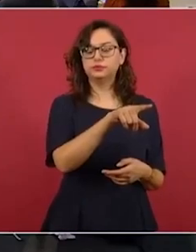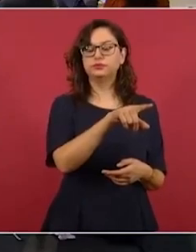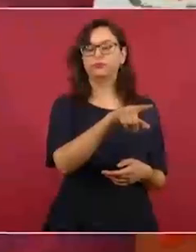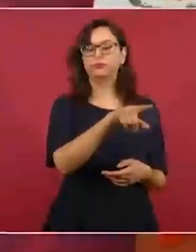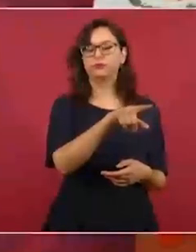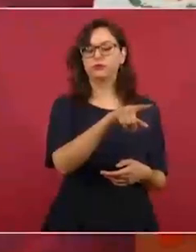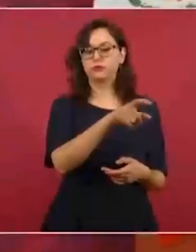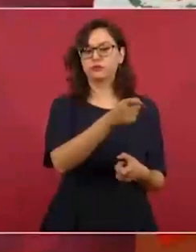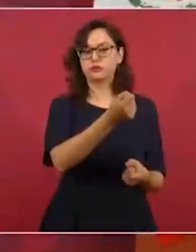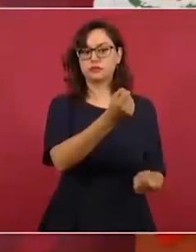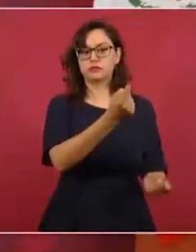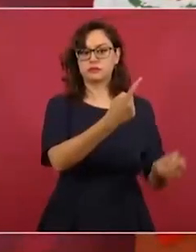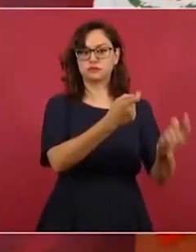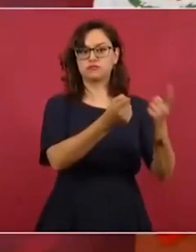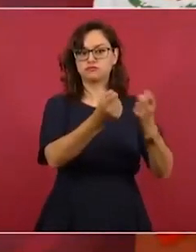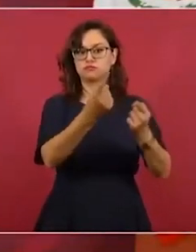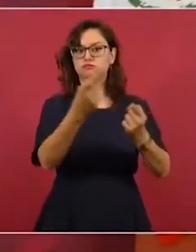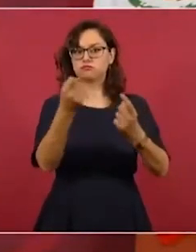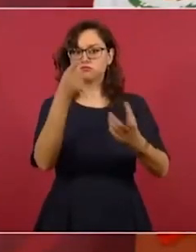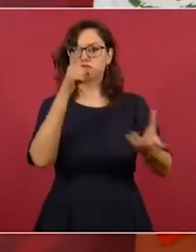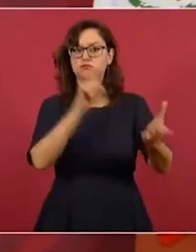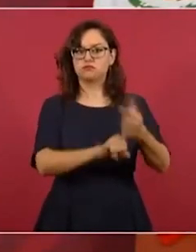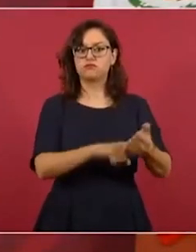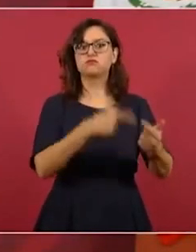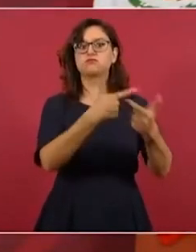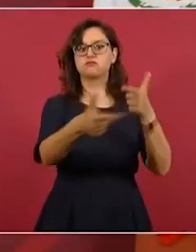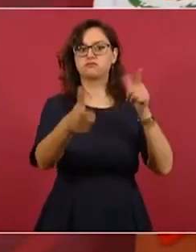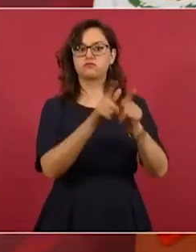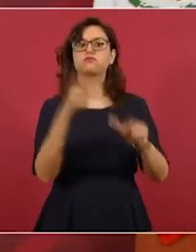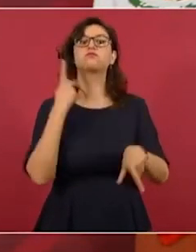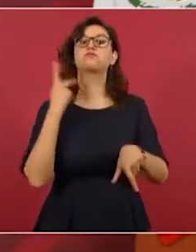y tienen mucha influencia en los partidos